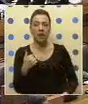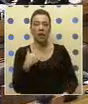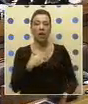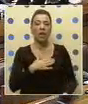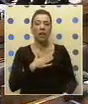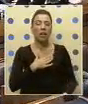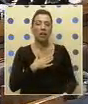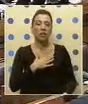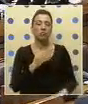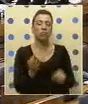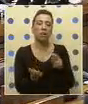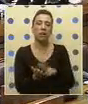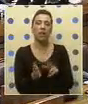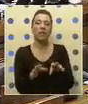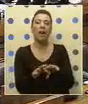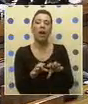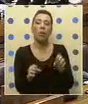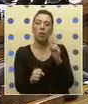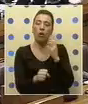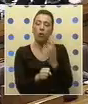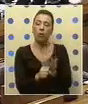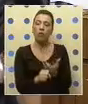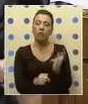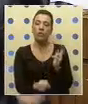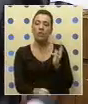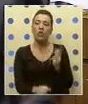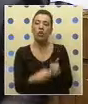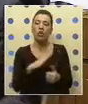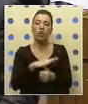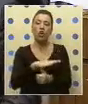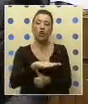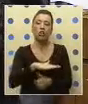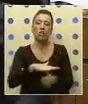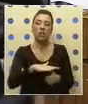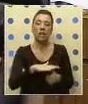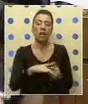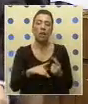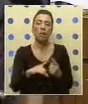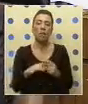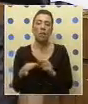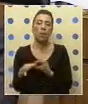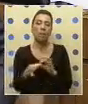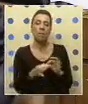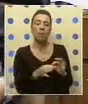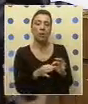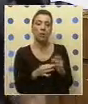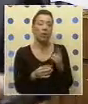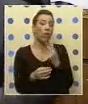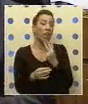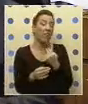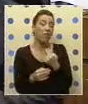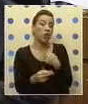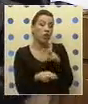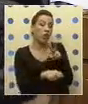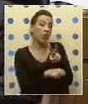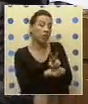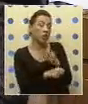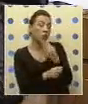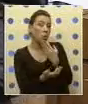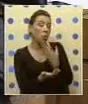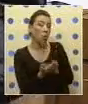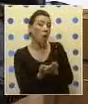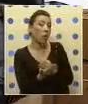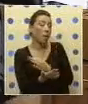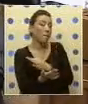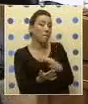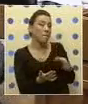ratificar el acuerdo que hubo con los señores concejales porque por razones de la vía fui testigo cuando el ministro